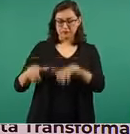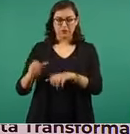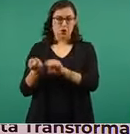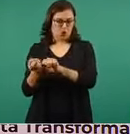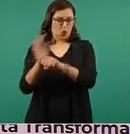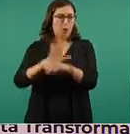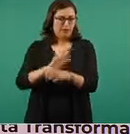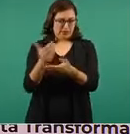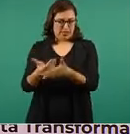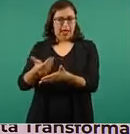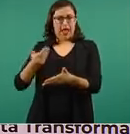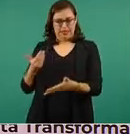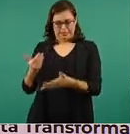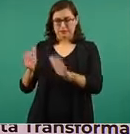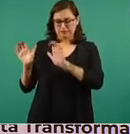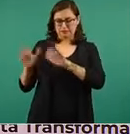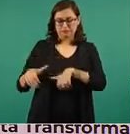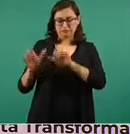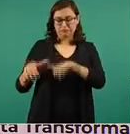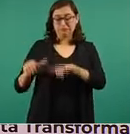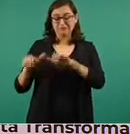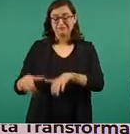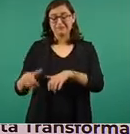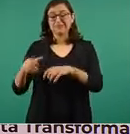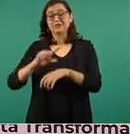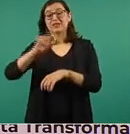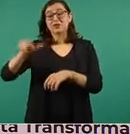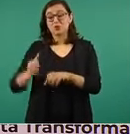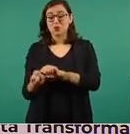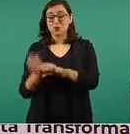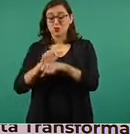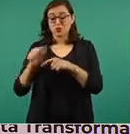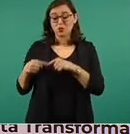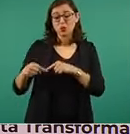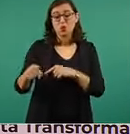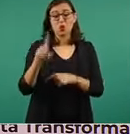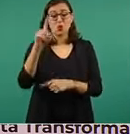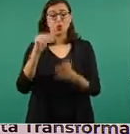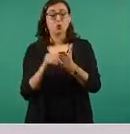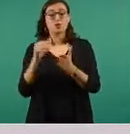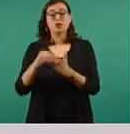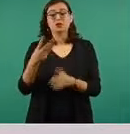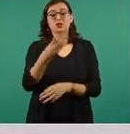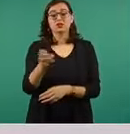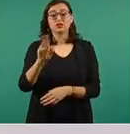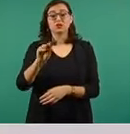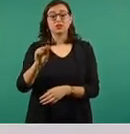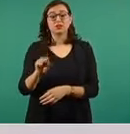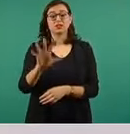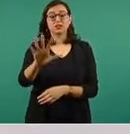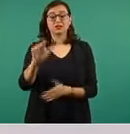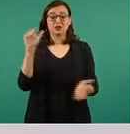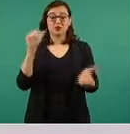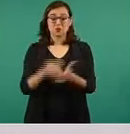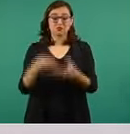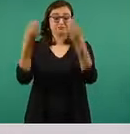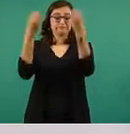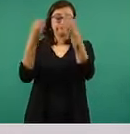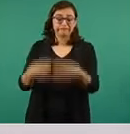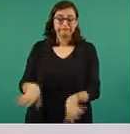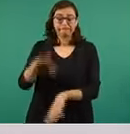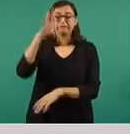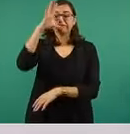se perdieron 1.395.000, pero ya hemos recuperado